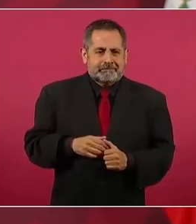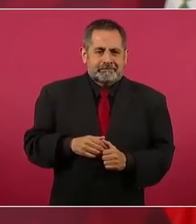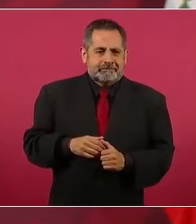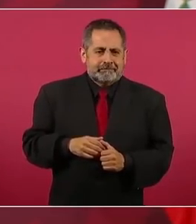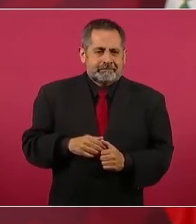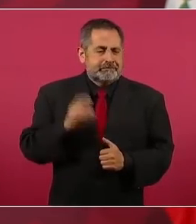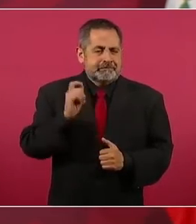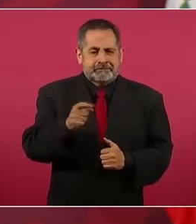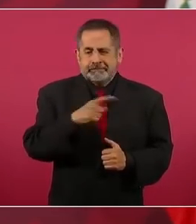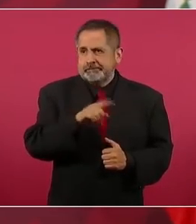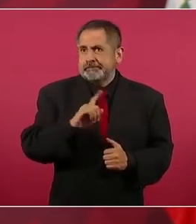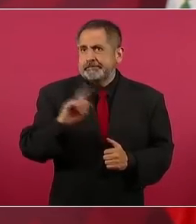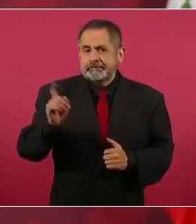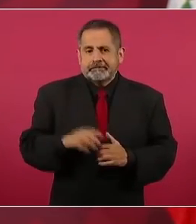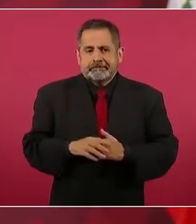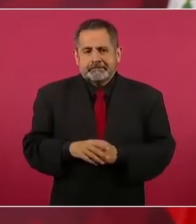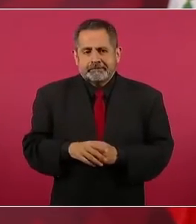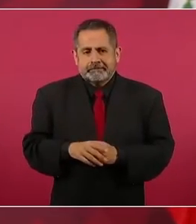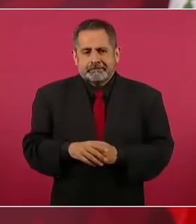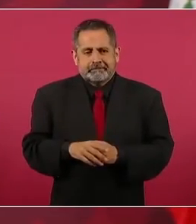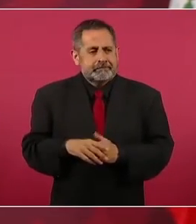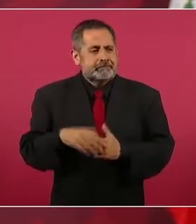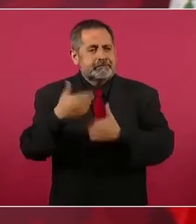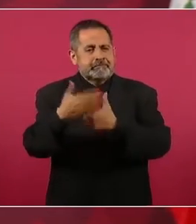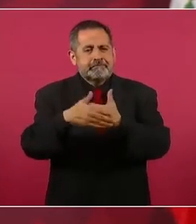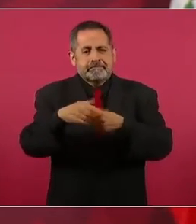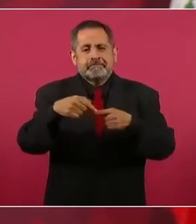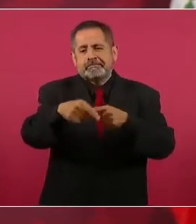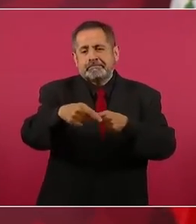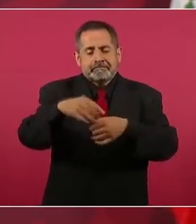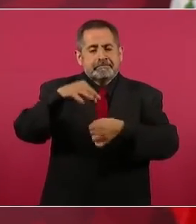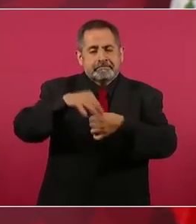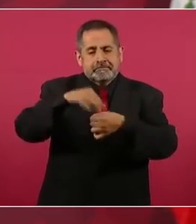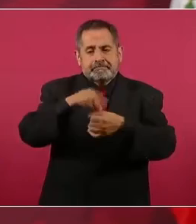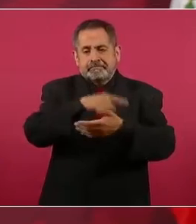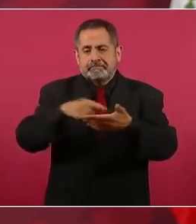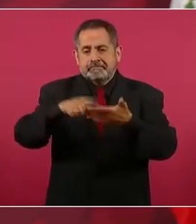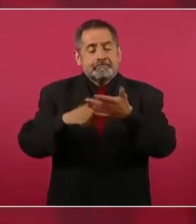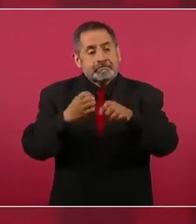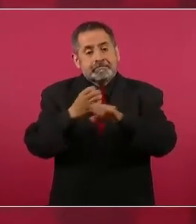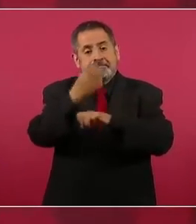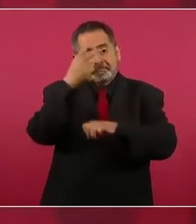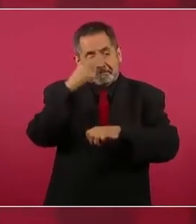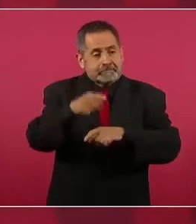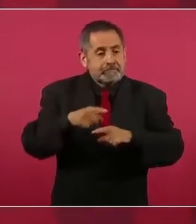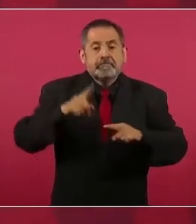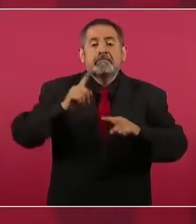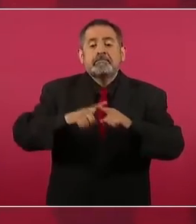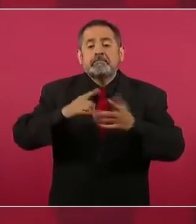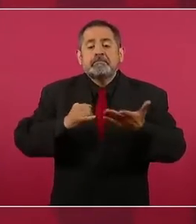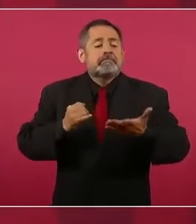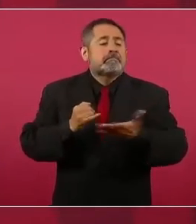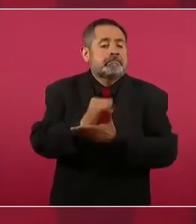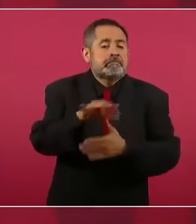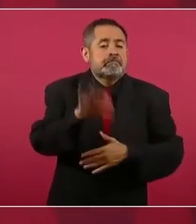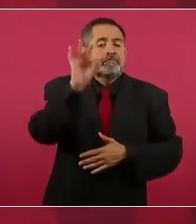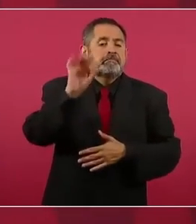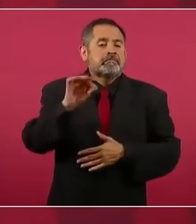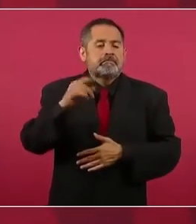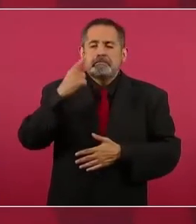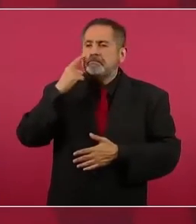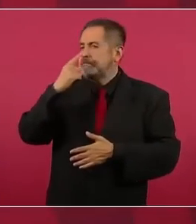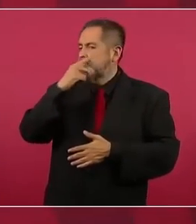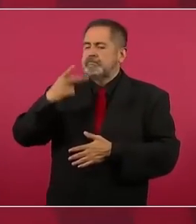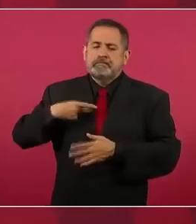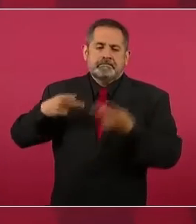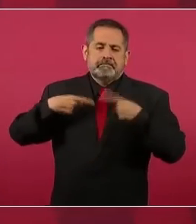¿Quién a llevarse a cabo las elecciones en el Estado de México? ¿Quién va a decidir? Pues,